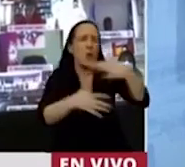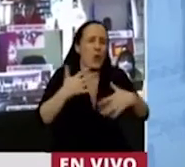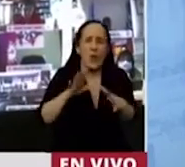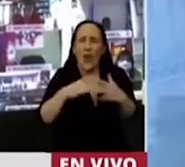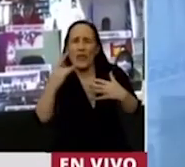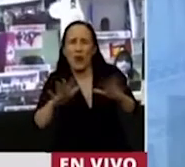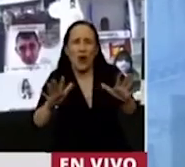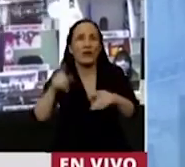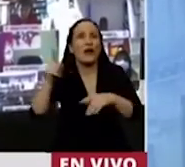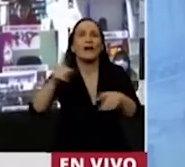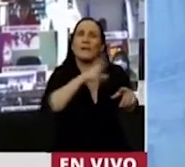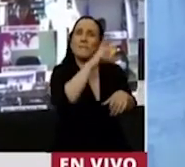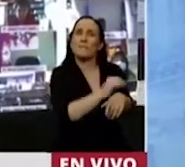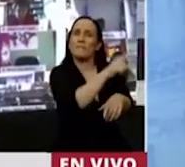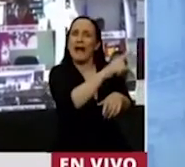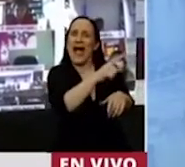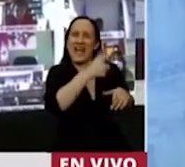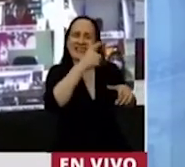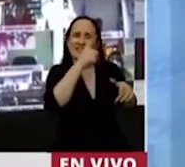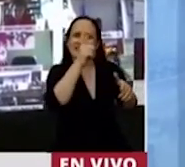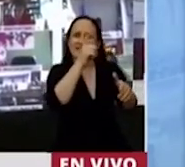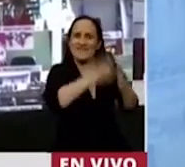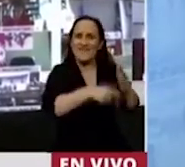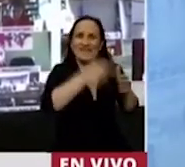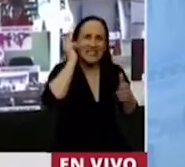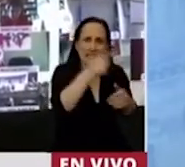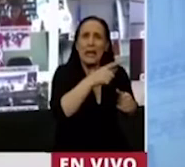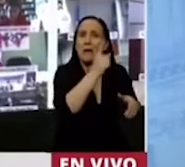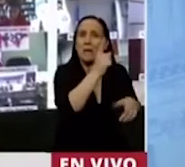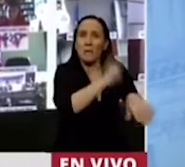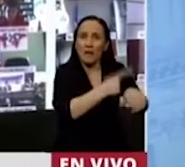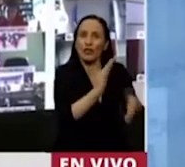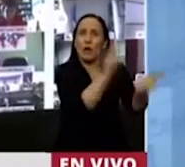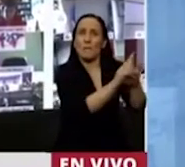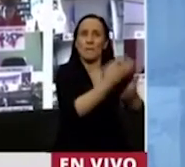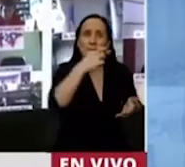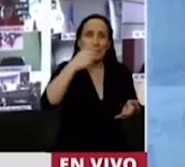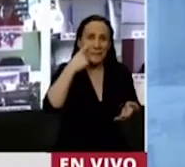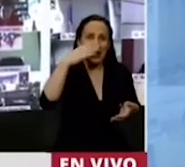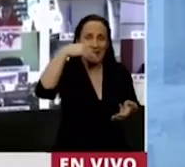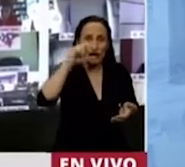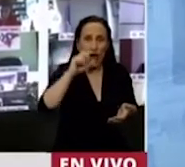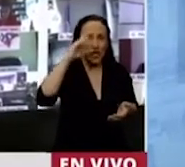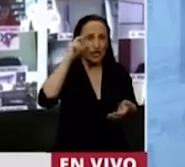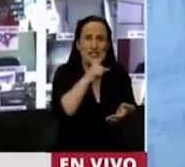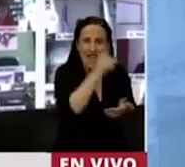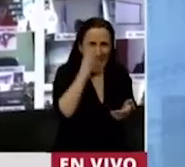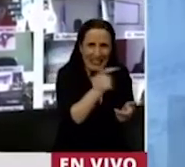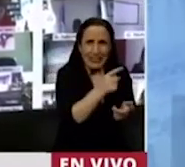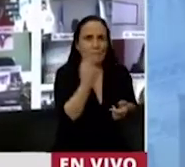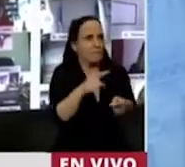La paz con Chile, estaba Pinochet, pero había que distinguir que teníamos que terminar las situaciones de 30